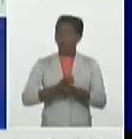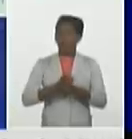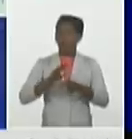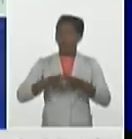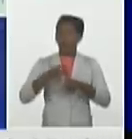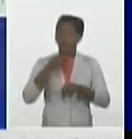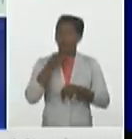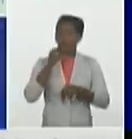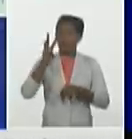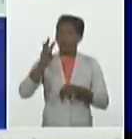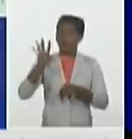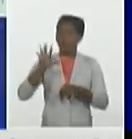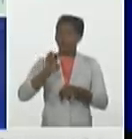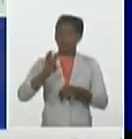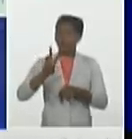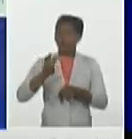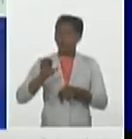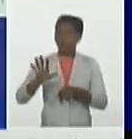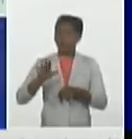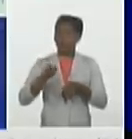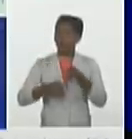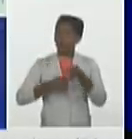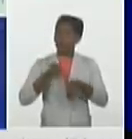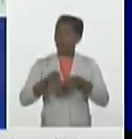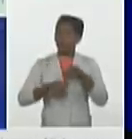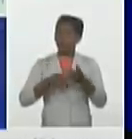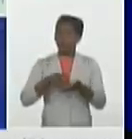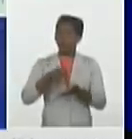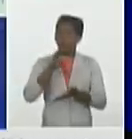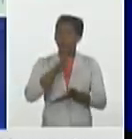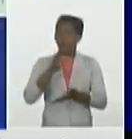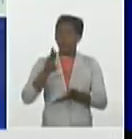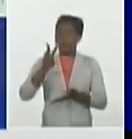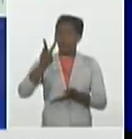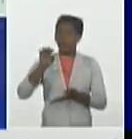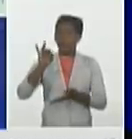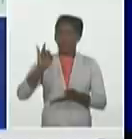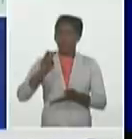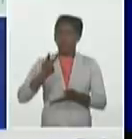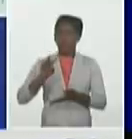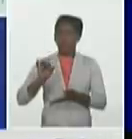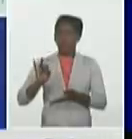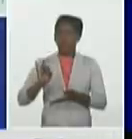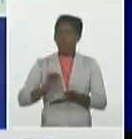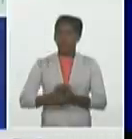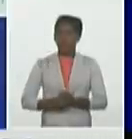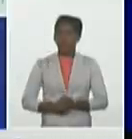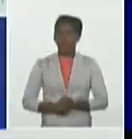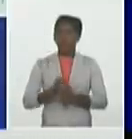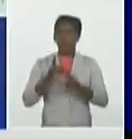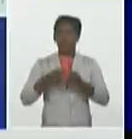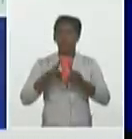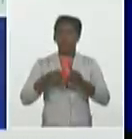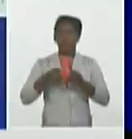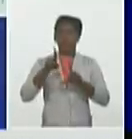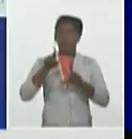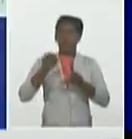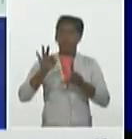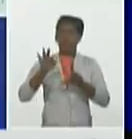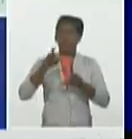Playa y Plaza de la Revolución 27 cada uno Regla 18 y el Cotorro